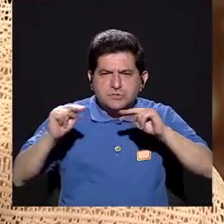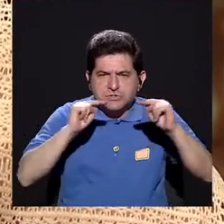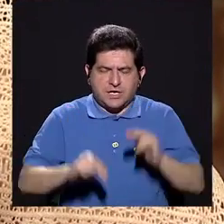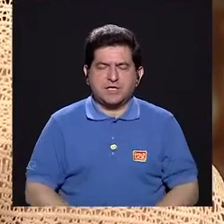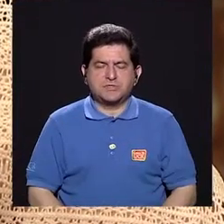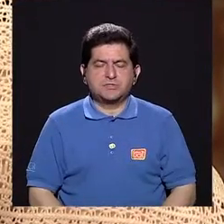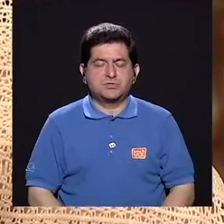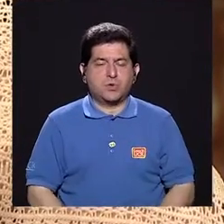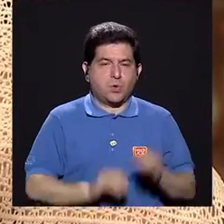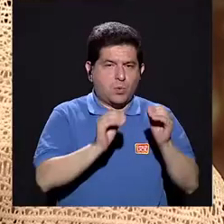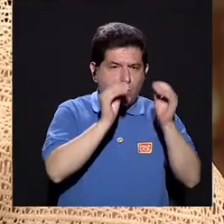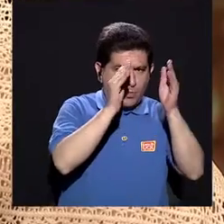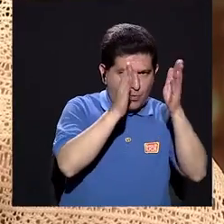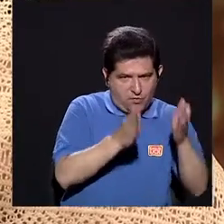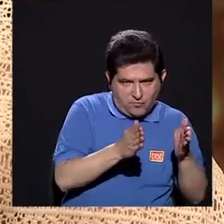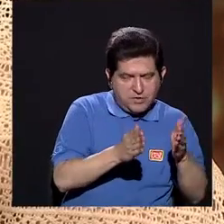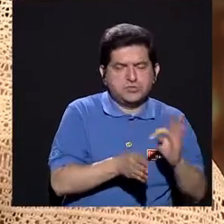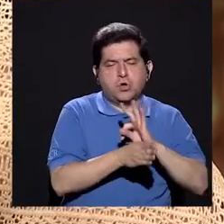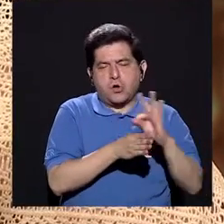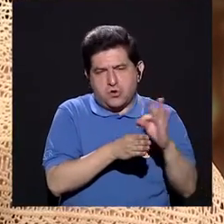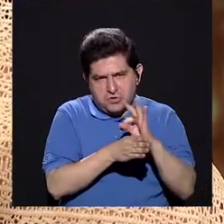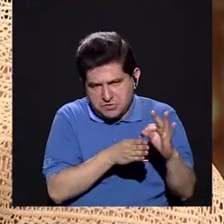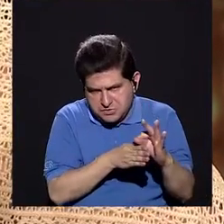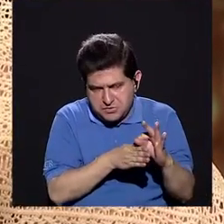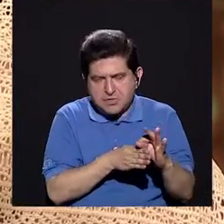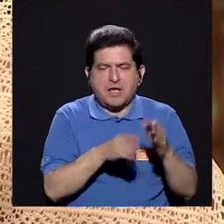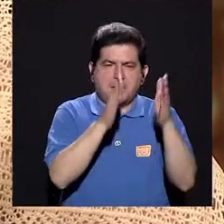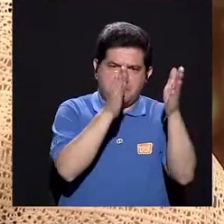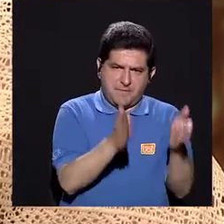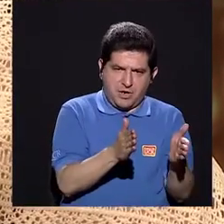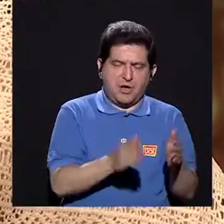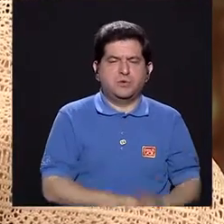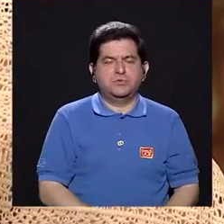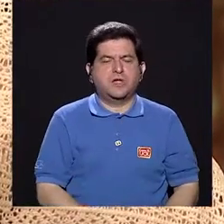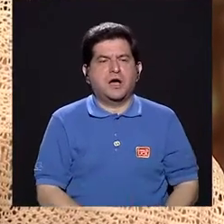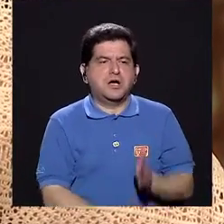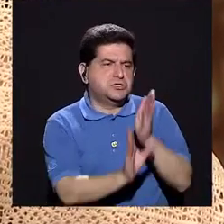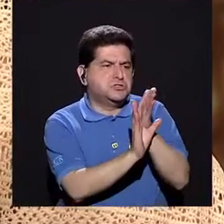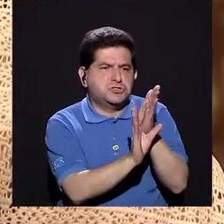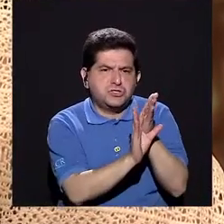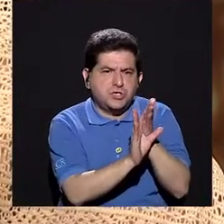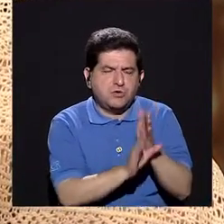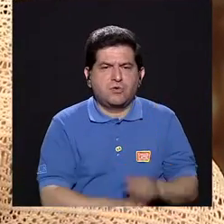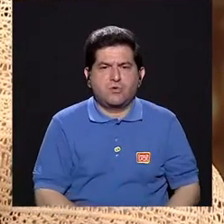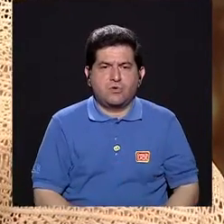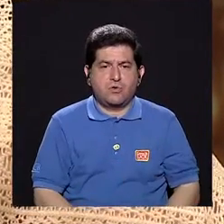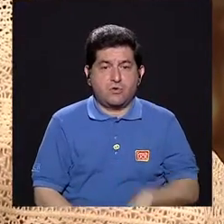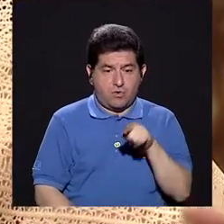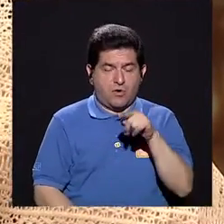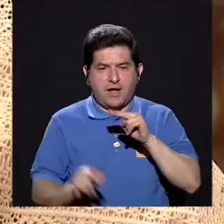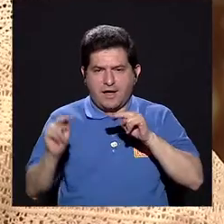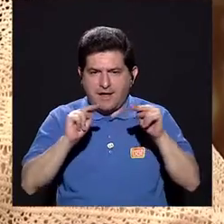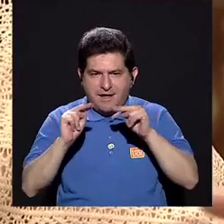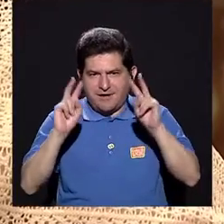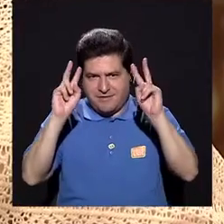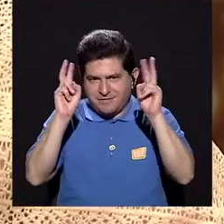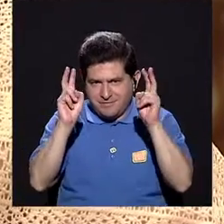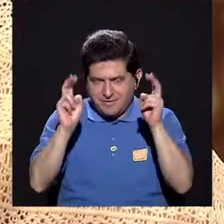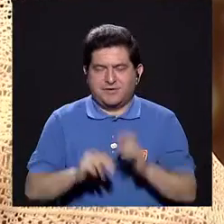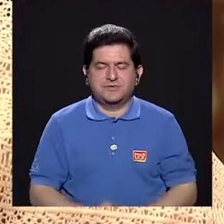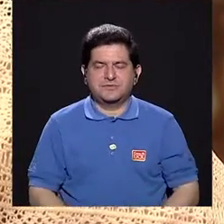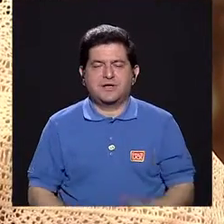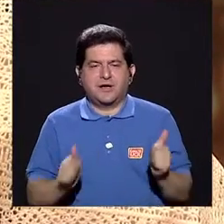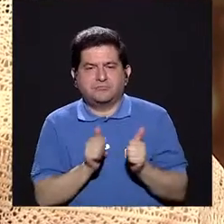que puede ser un educador, un terapeuta, un psicólogo. Es un mediador entre el